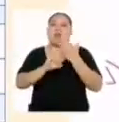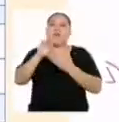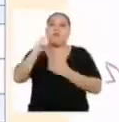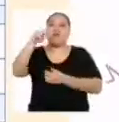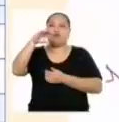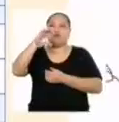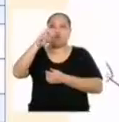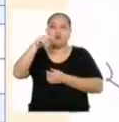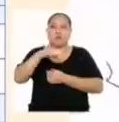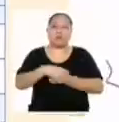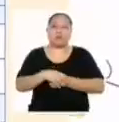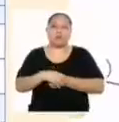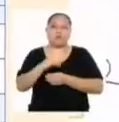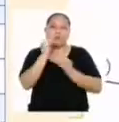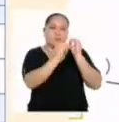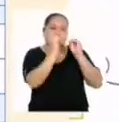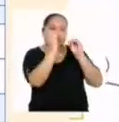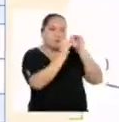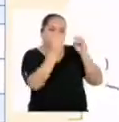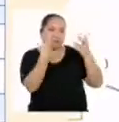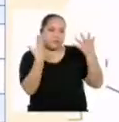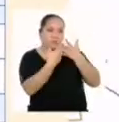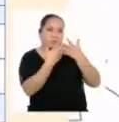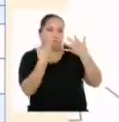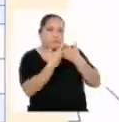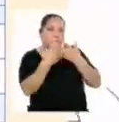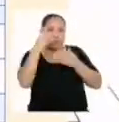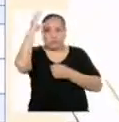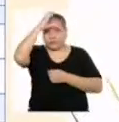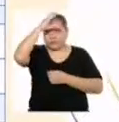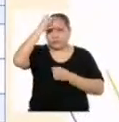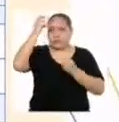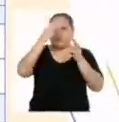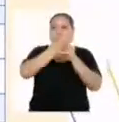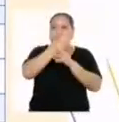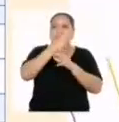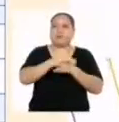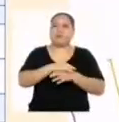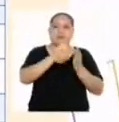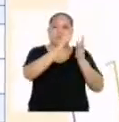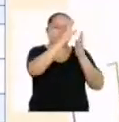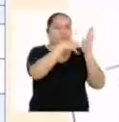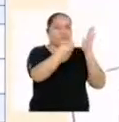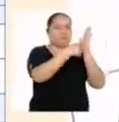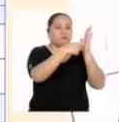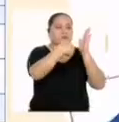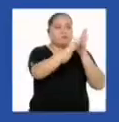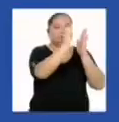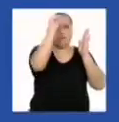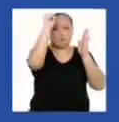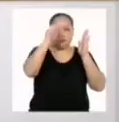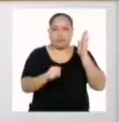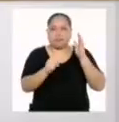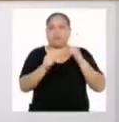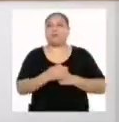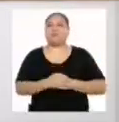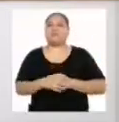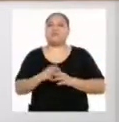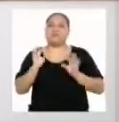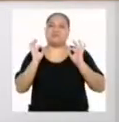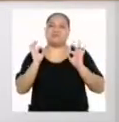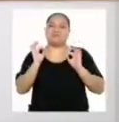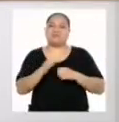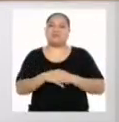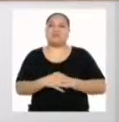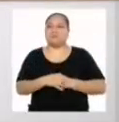funciones lineales y las justifica con sus conocimientos matemáticos. Ponemos un check en sí. Muy